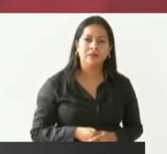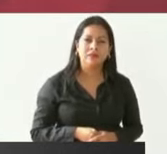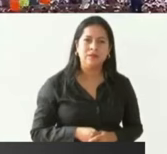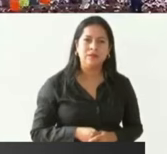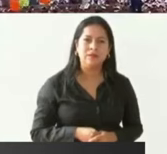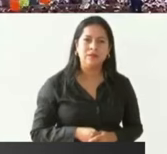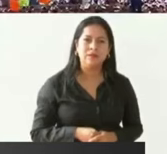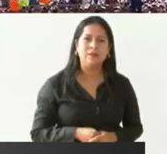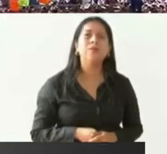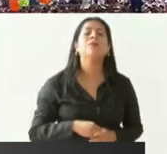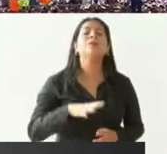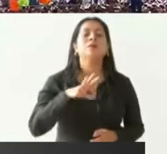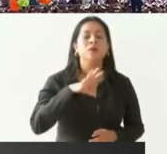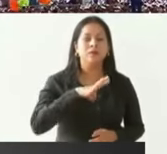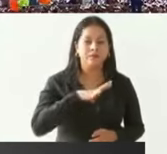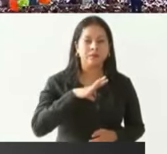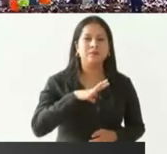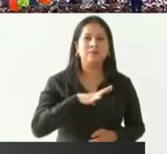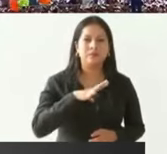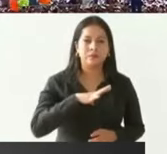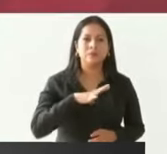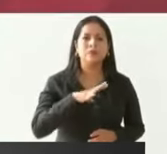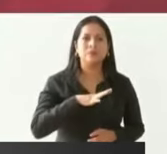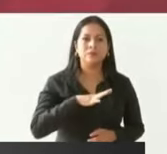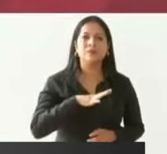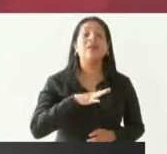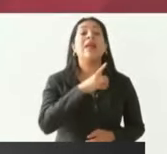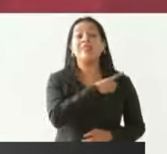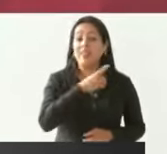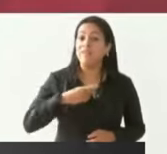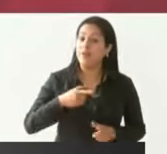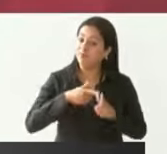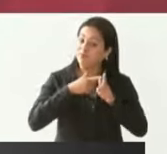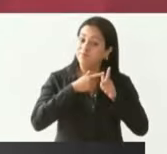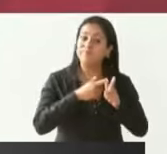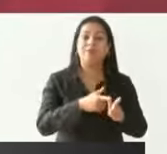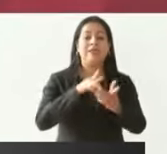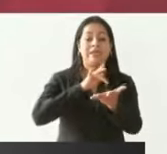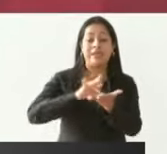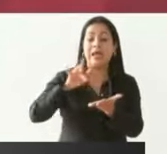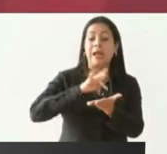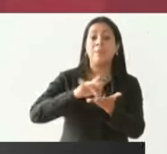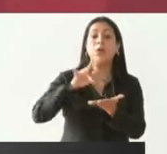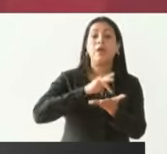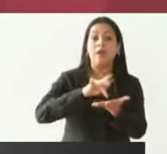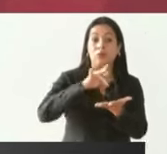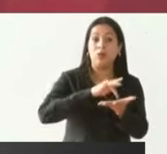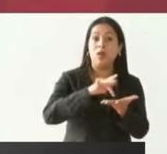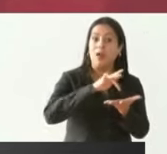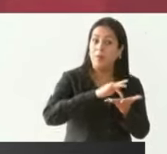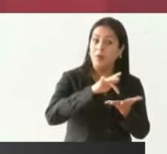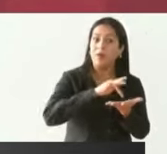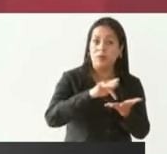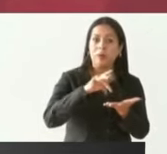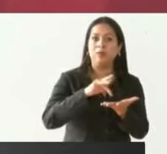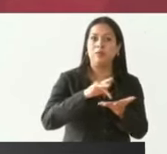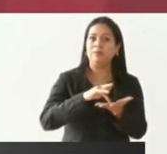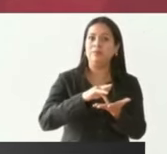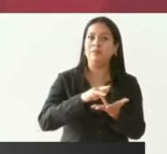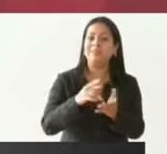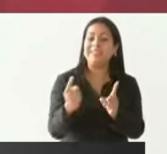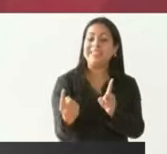tenemos que continuar apoyando abajo, de manera